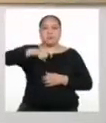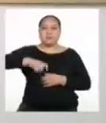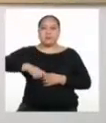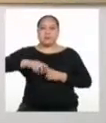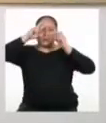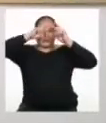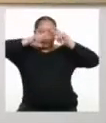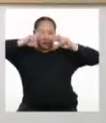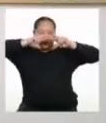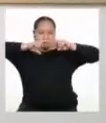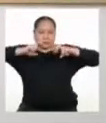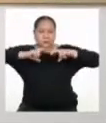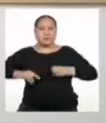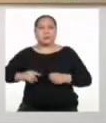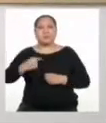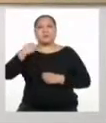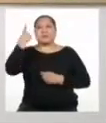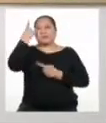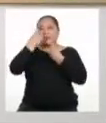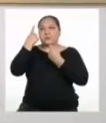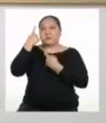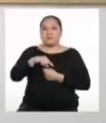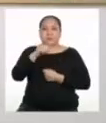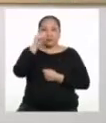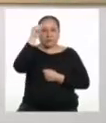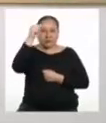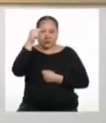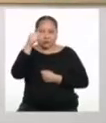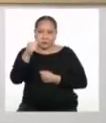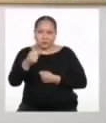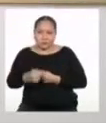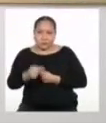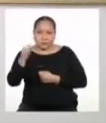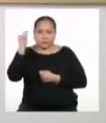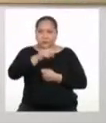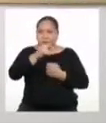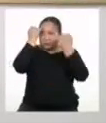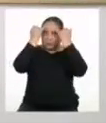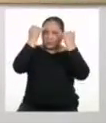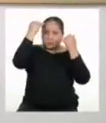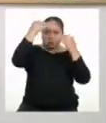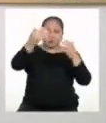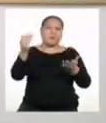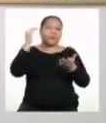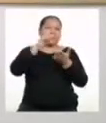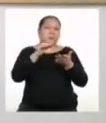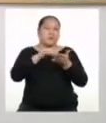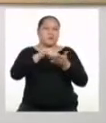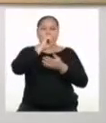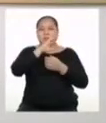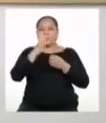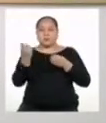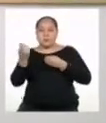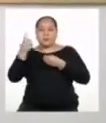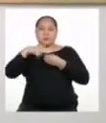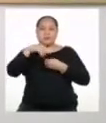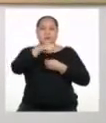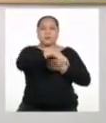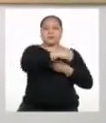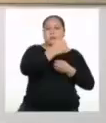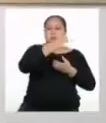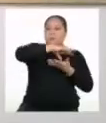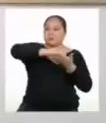ejercicio de análisis. Nos preguntaremos si alguna de las oraciones de nuestra lluvia de ideas se repite o está incluida en otra,